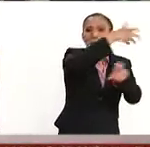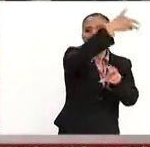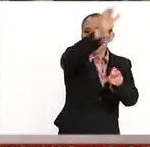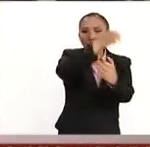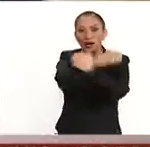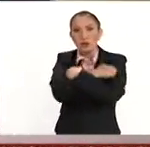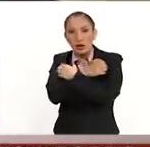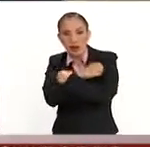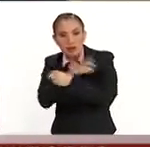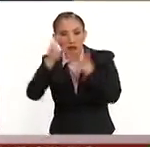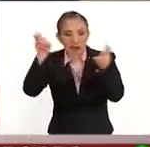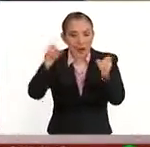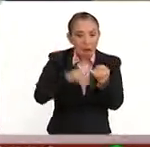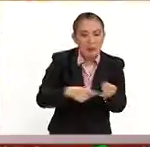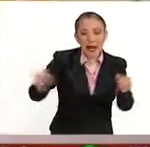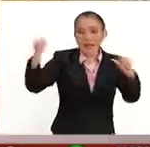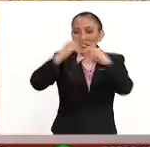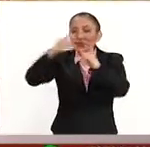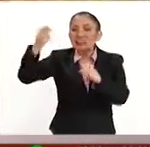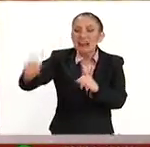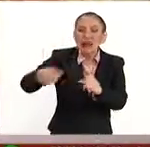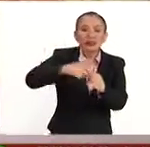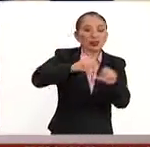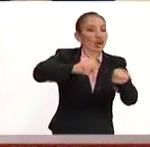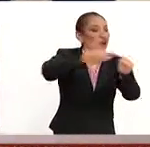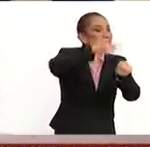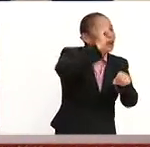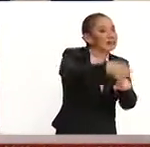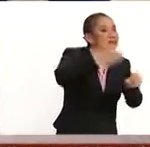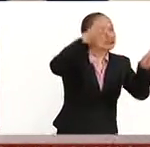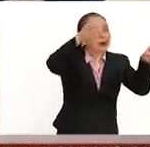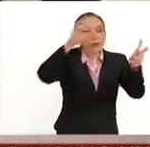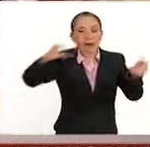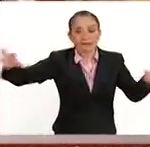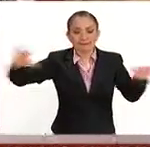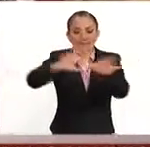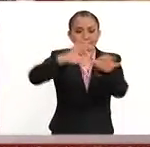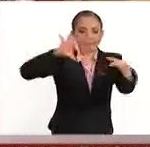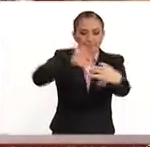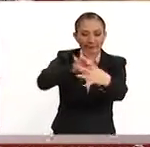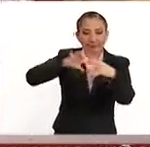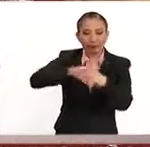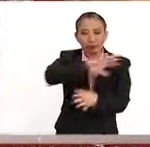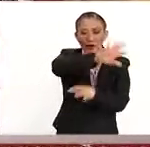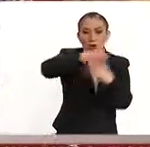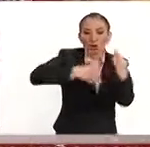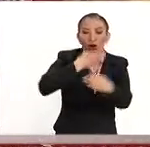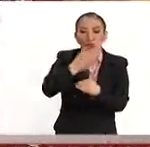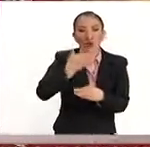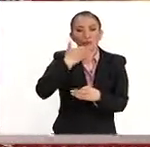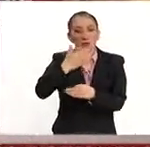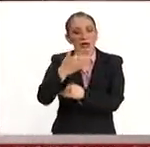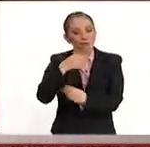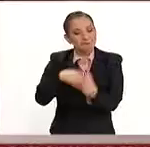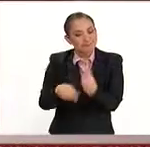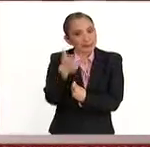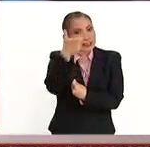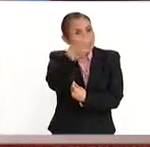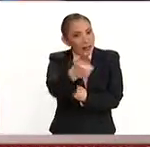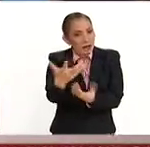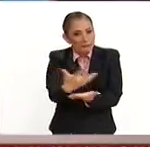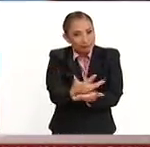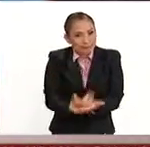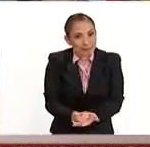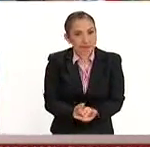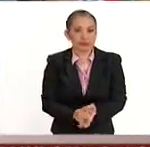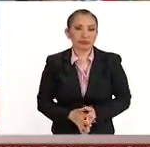educativo, desde el tema institucional, desde el tema social y, por supuesto, también lo que todos queremos, una vialidad sustentable económica también.